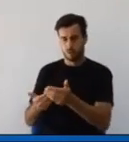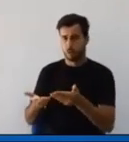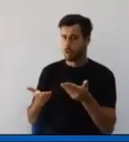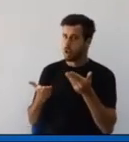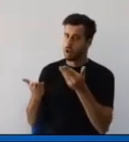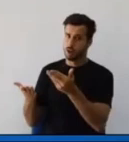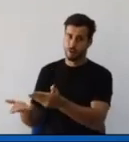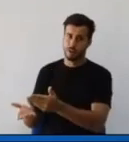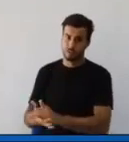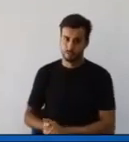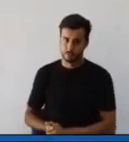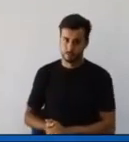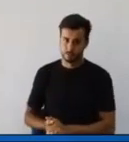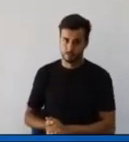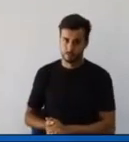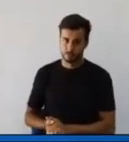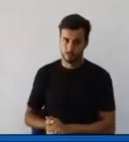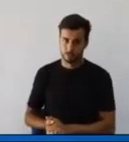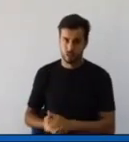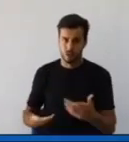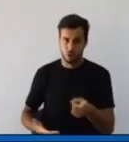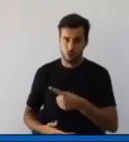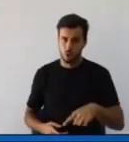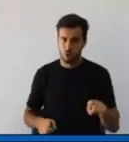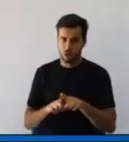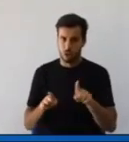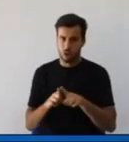pero no vamos a tolerar estar peor que nadie.